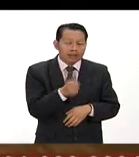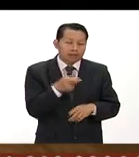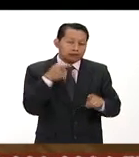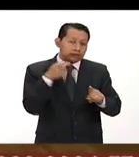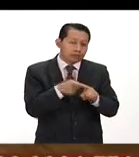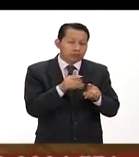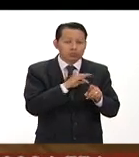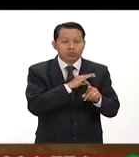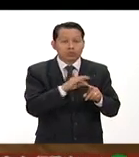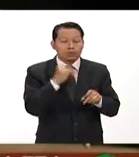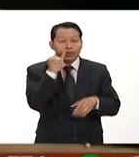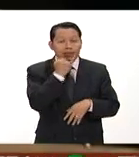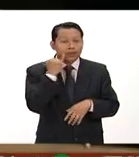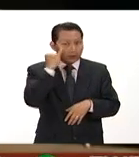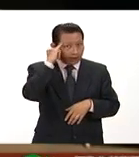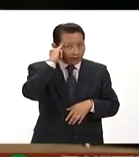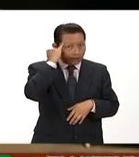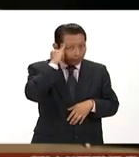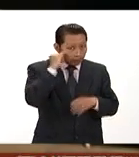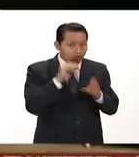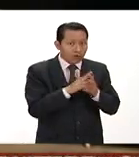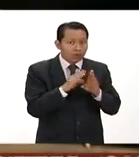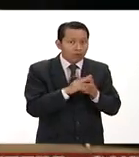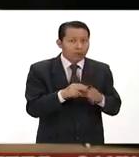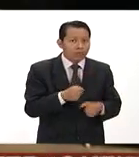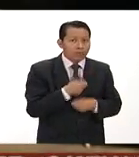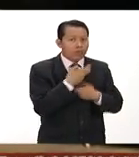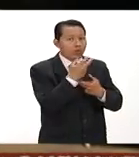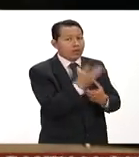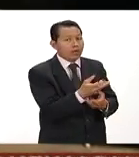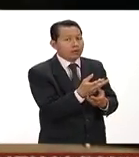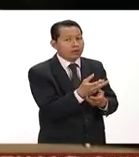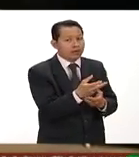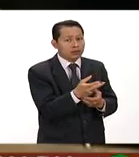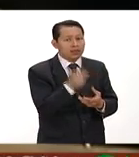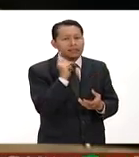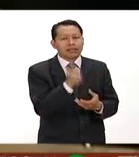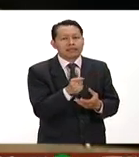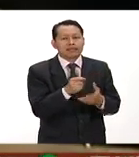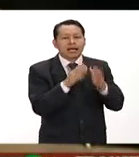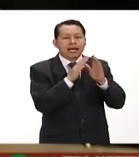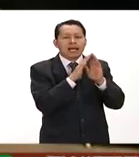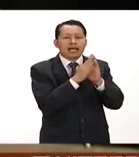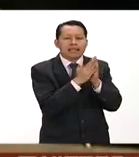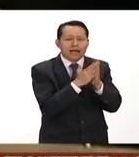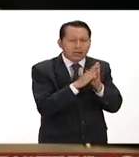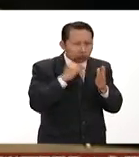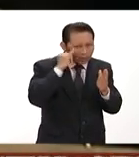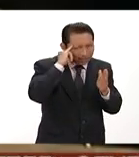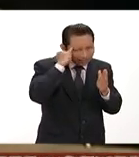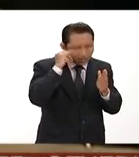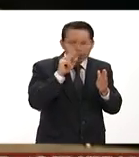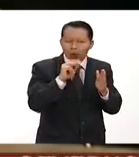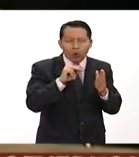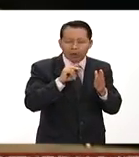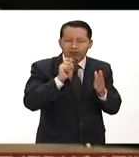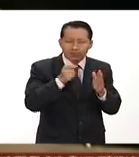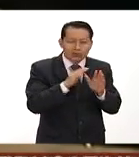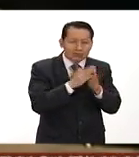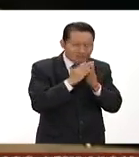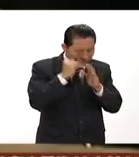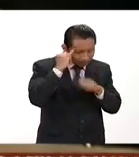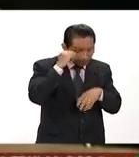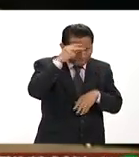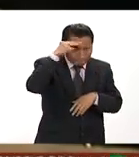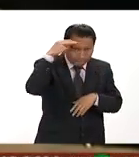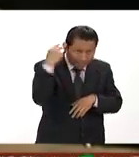que deben de ocupar las lenguas indígenas y en este caso los poetas indígenas no es literatura indígena es literatura mexicana contemporánea